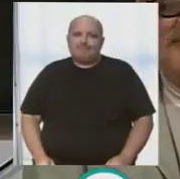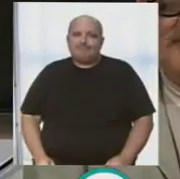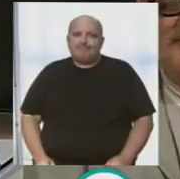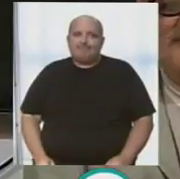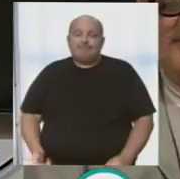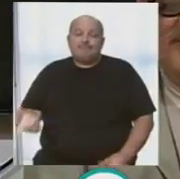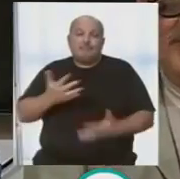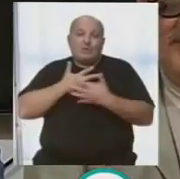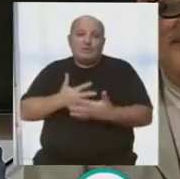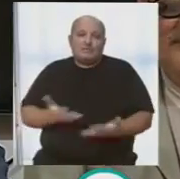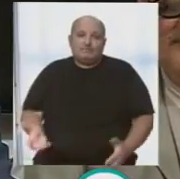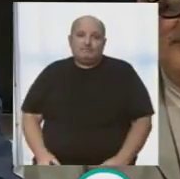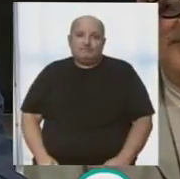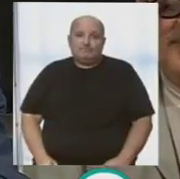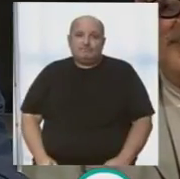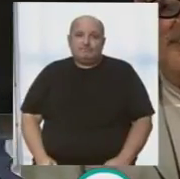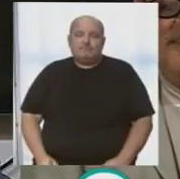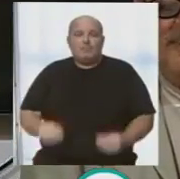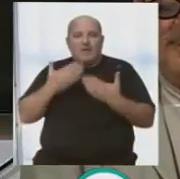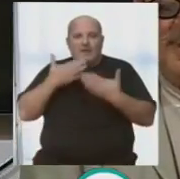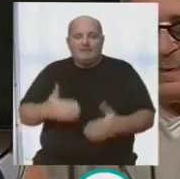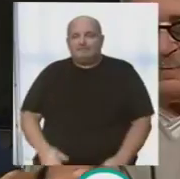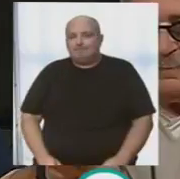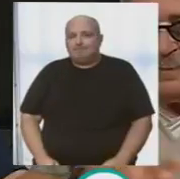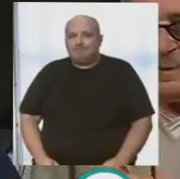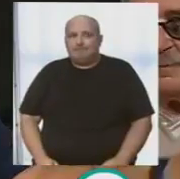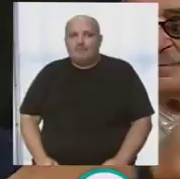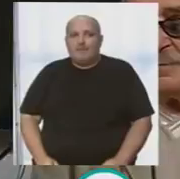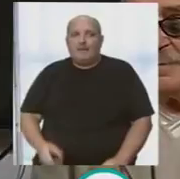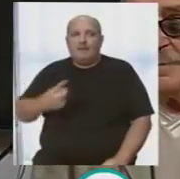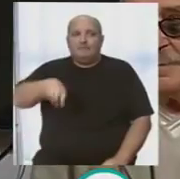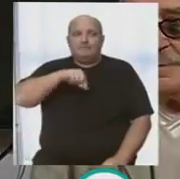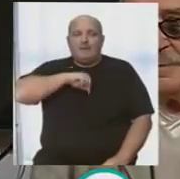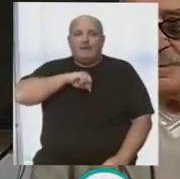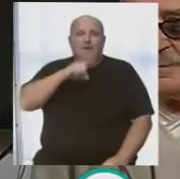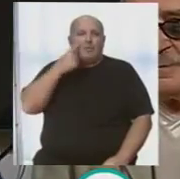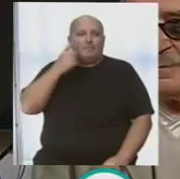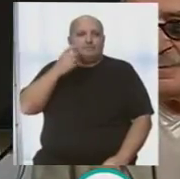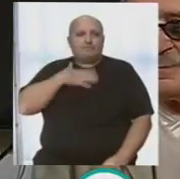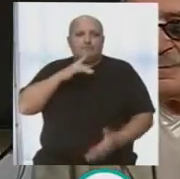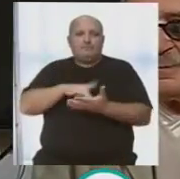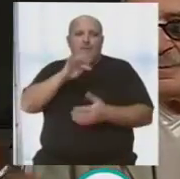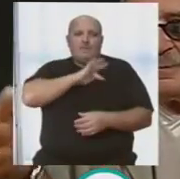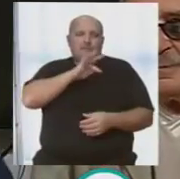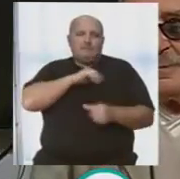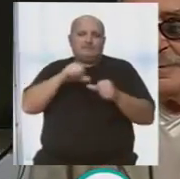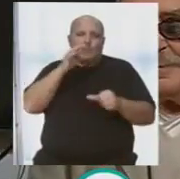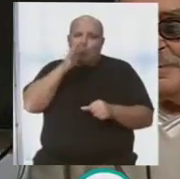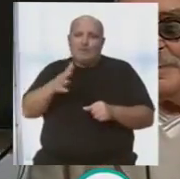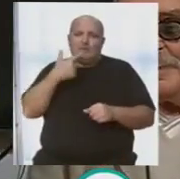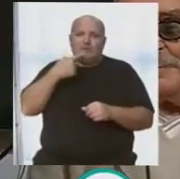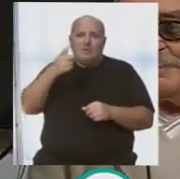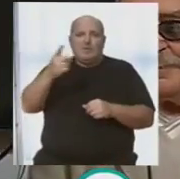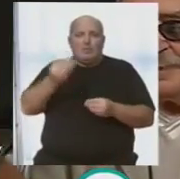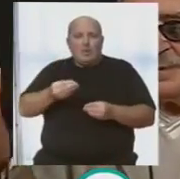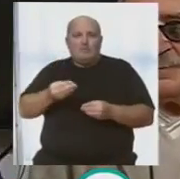Y lo siento. Muchas gracias. Más o menos todos los que estamos aquí estamos acostumbrados a obtener un premio porque un jurado dice que tu